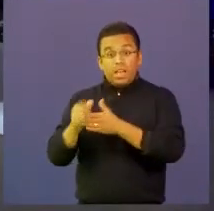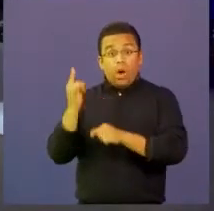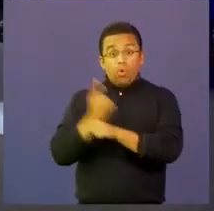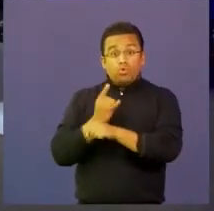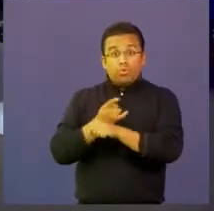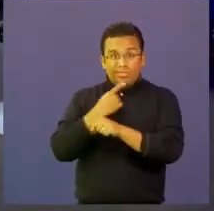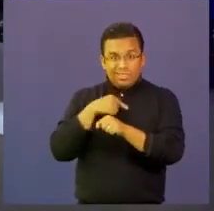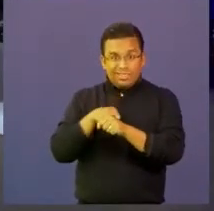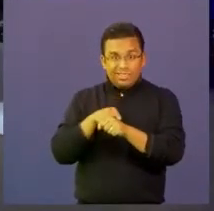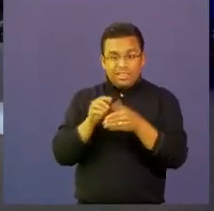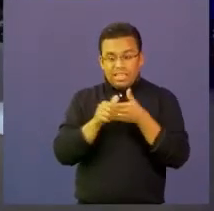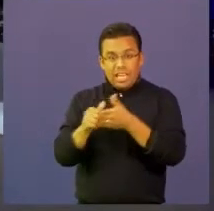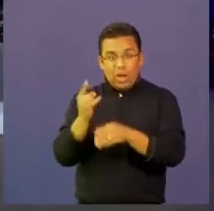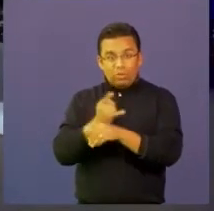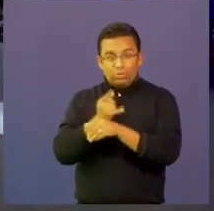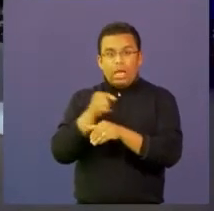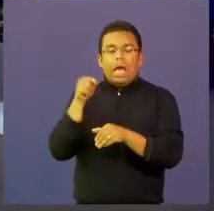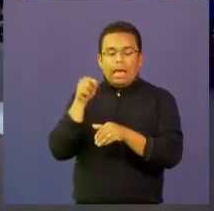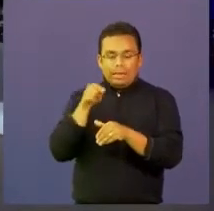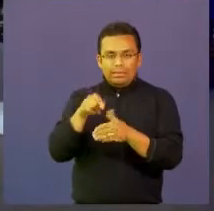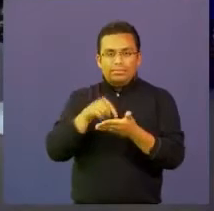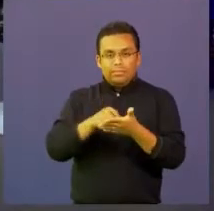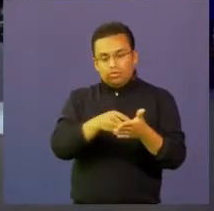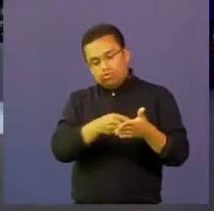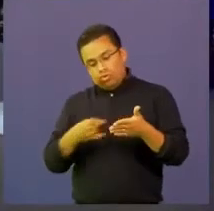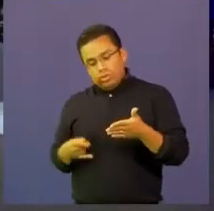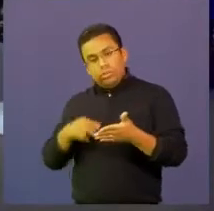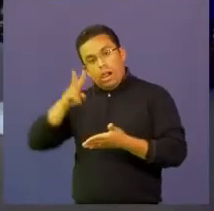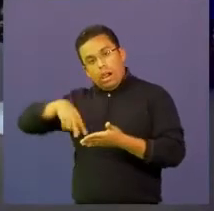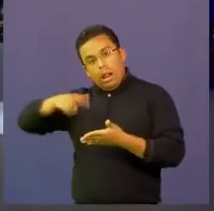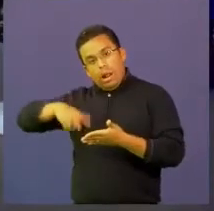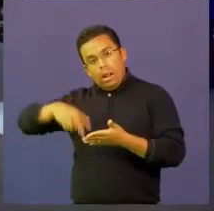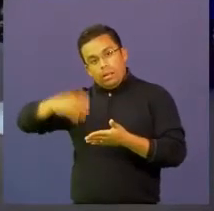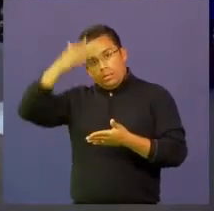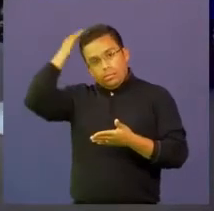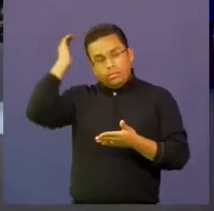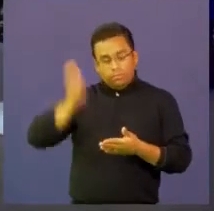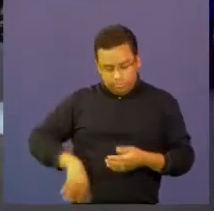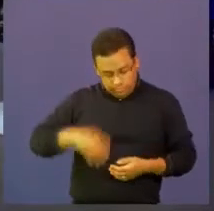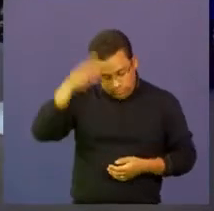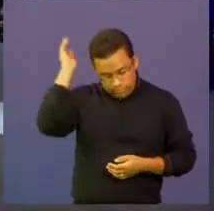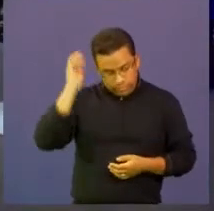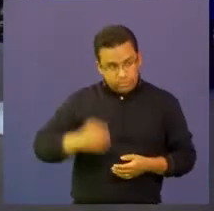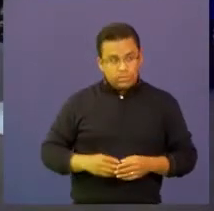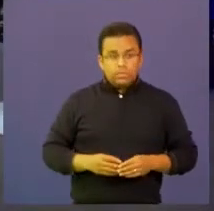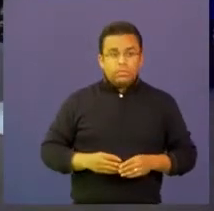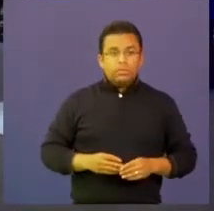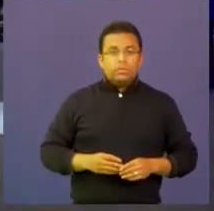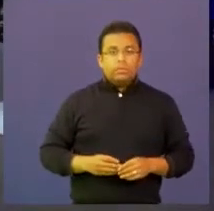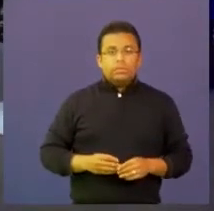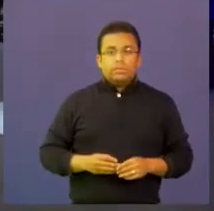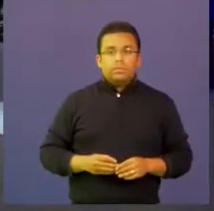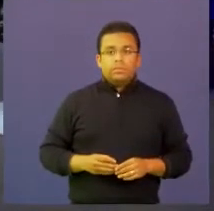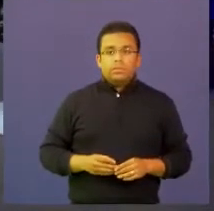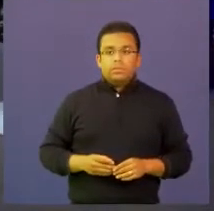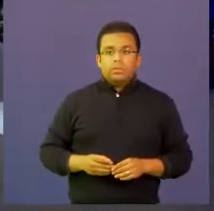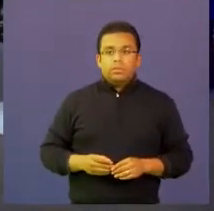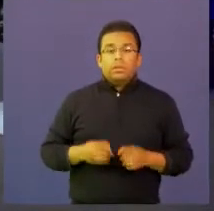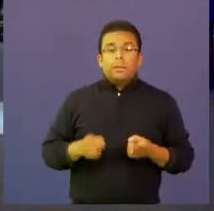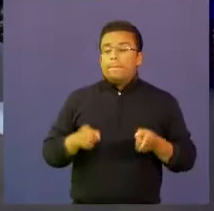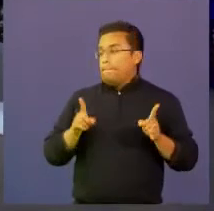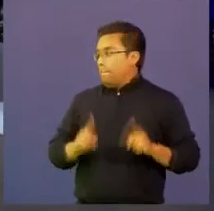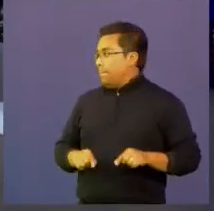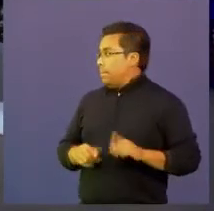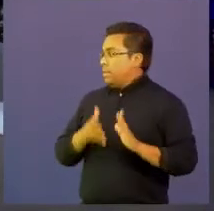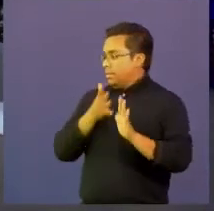tenemos las guías y acompañamientos que brinda el portal bueno nosotros tenemos como les